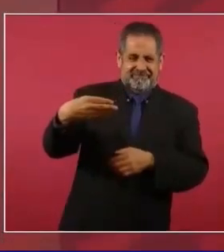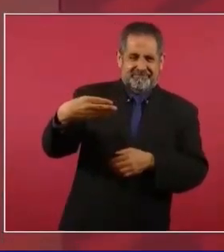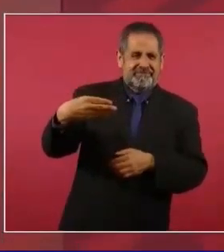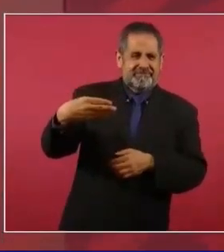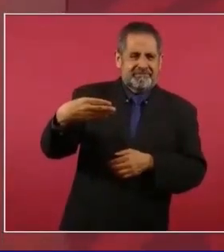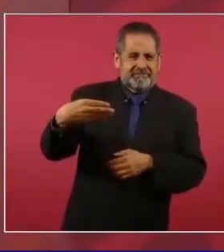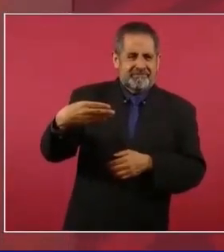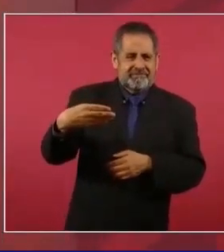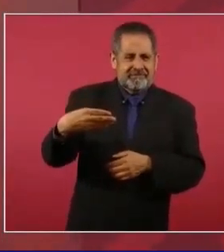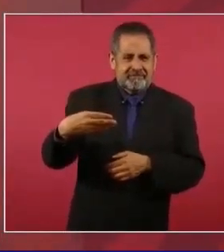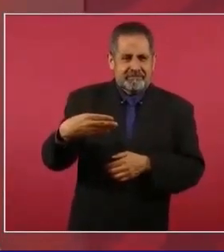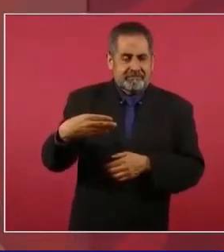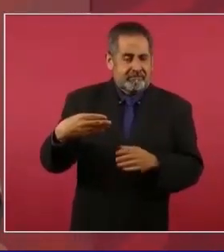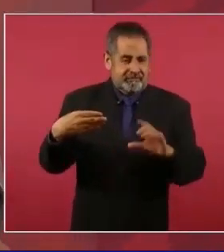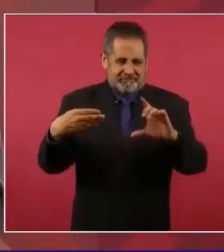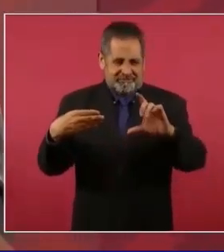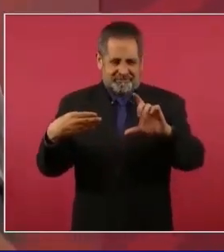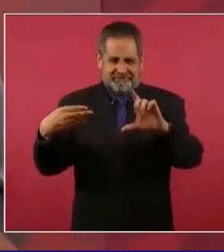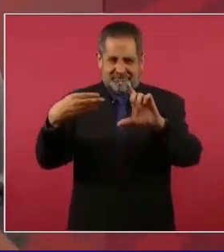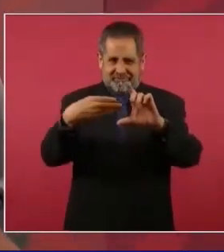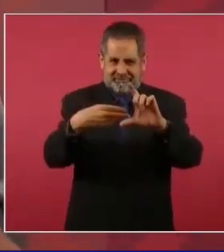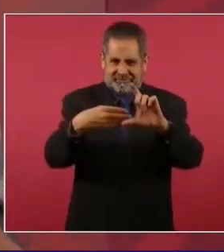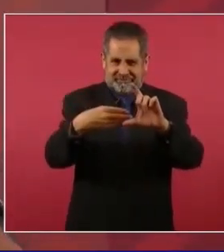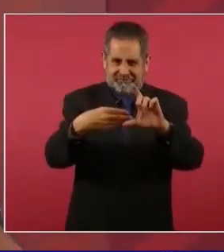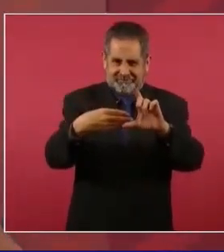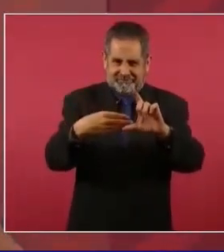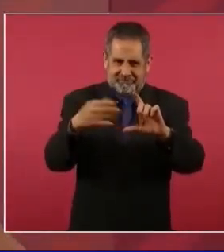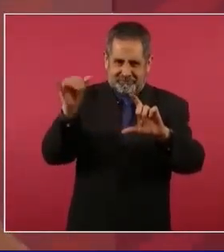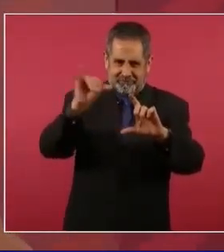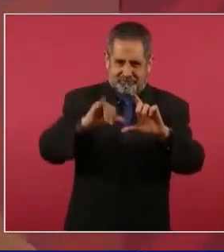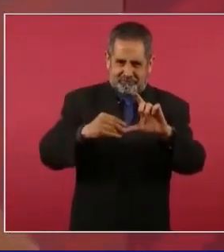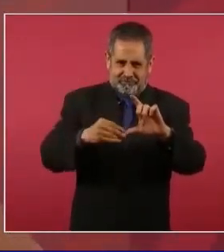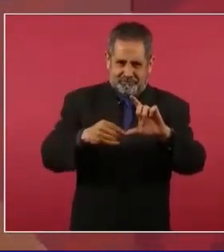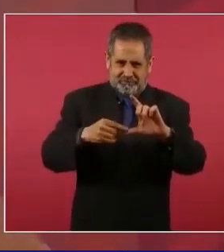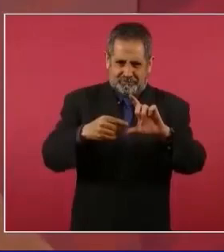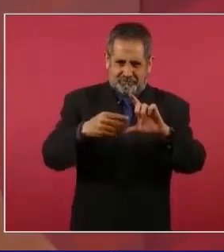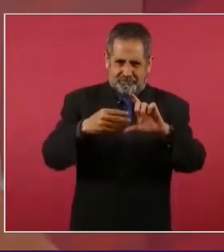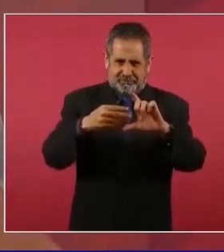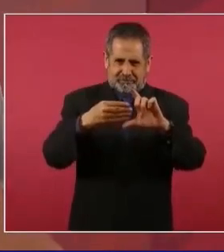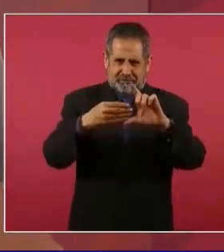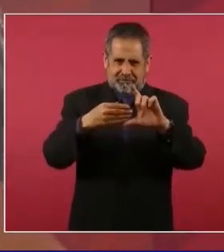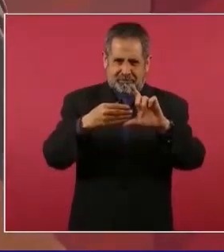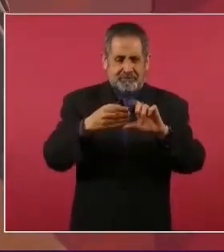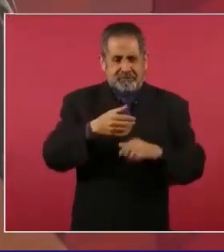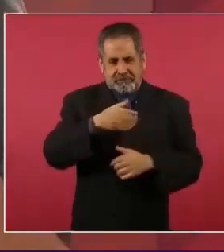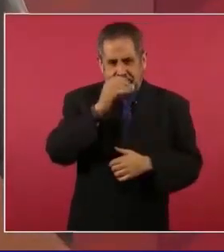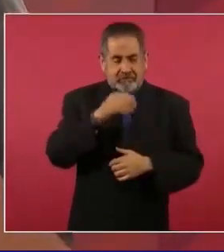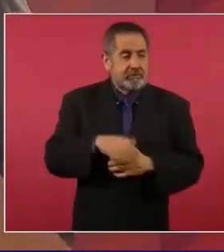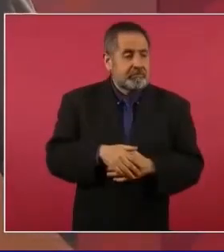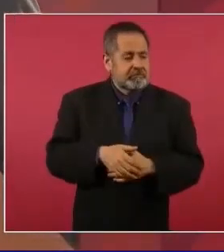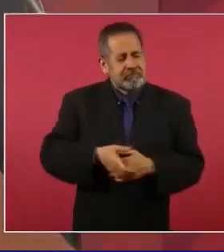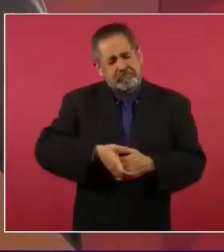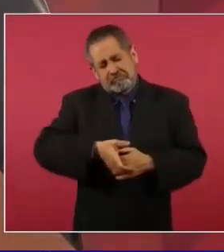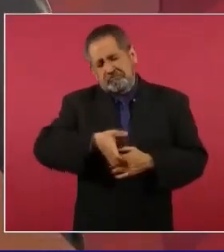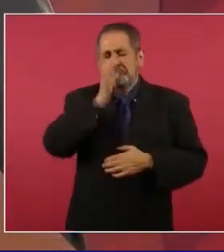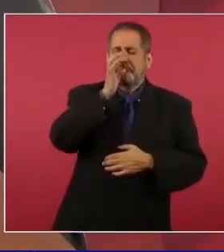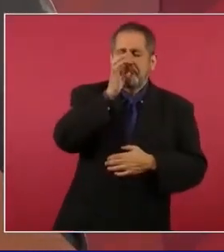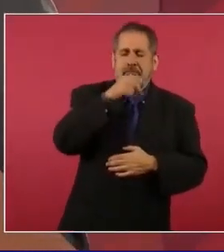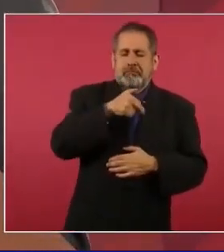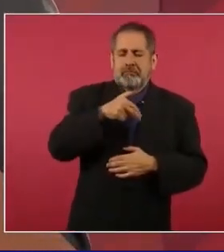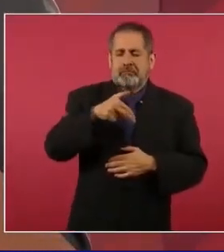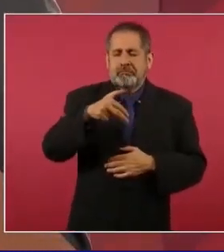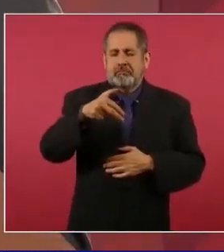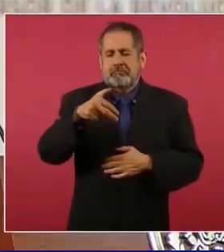le servían y a los 100 metros, 200 metros se daban